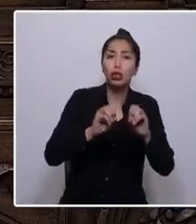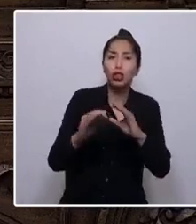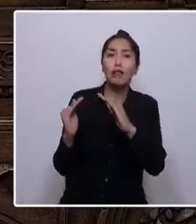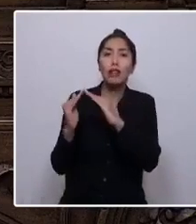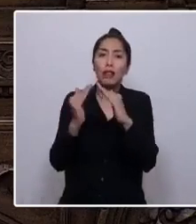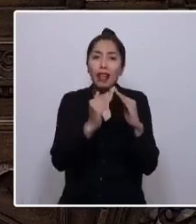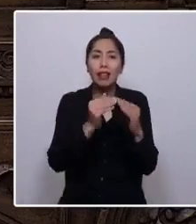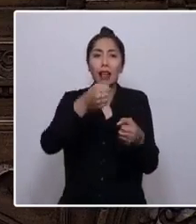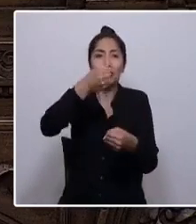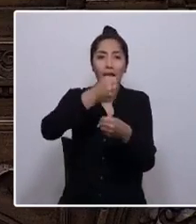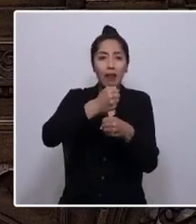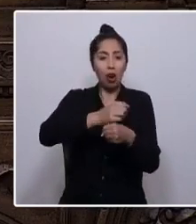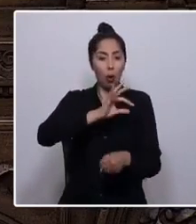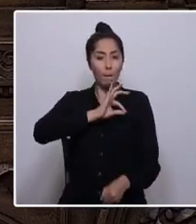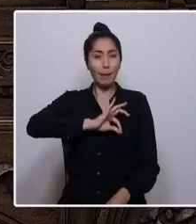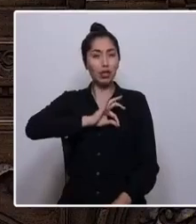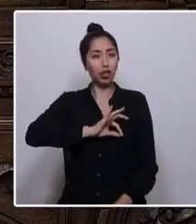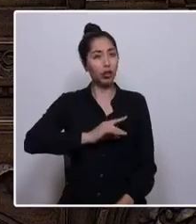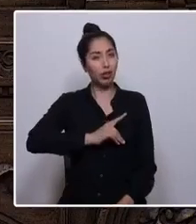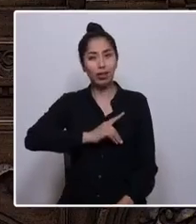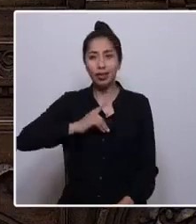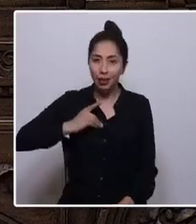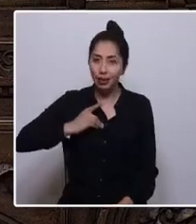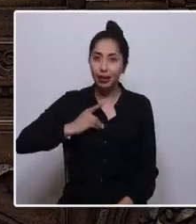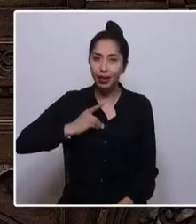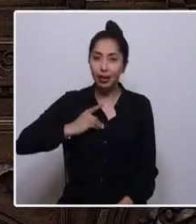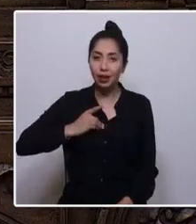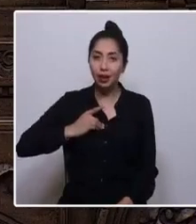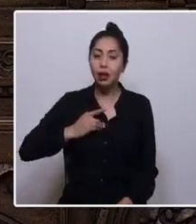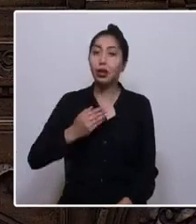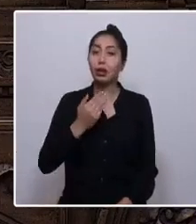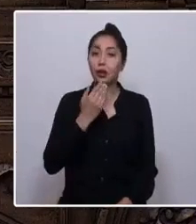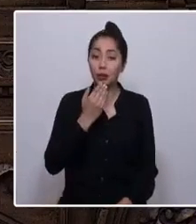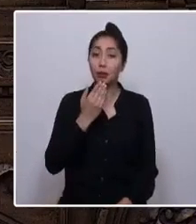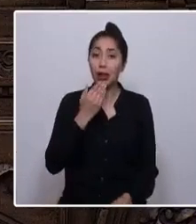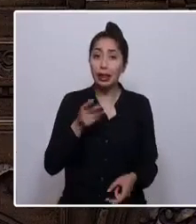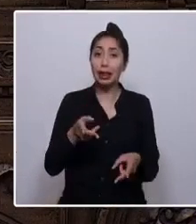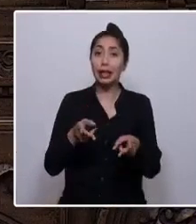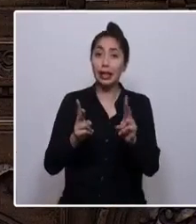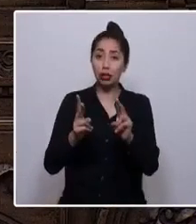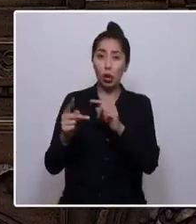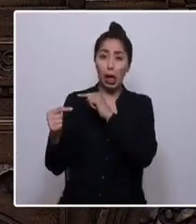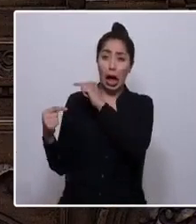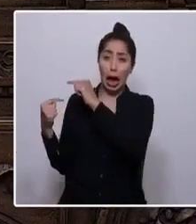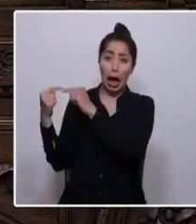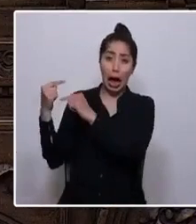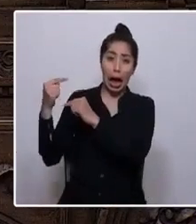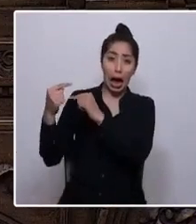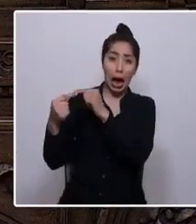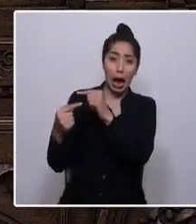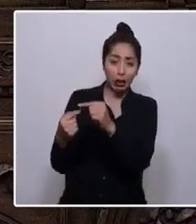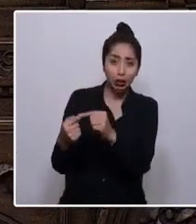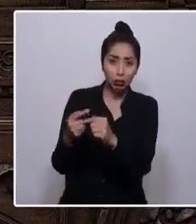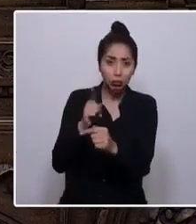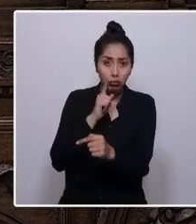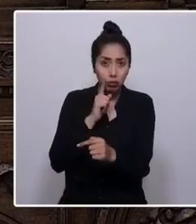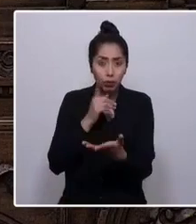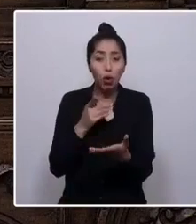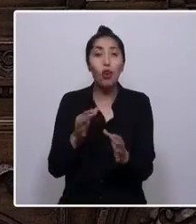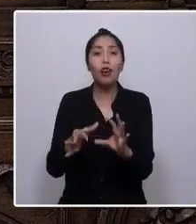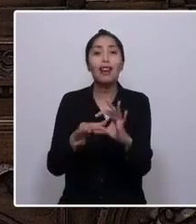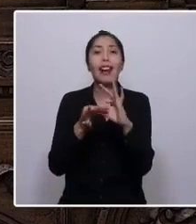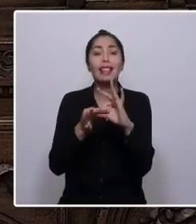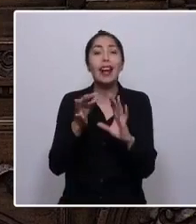y pensiones dignas, sino que añadirá derechos históricamente relegados y que gracias al feminismo